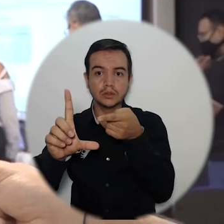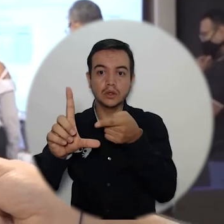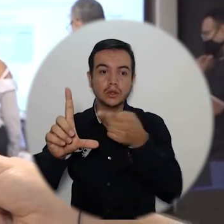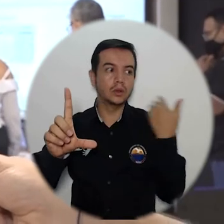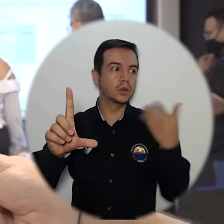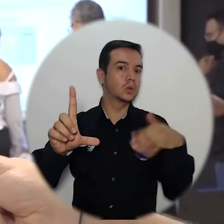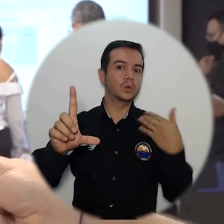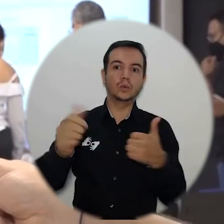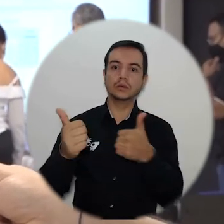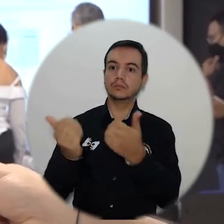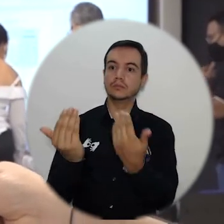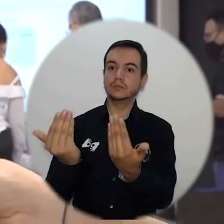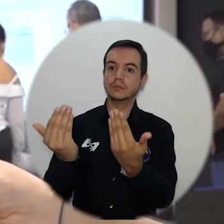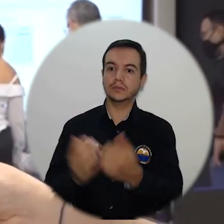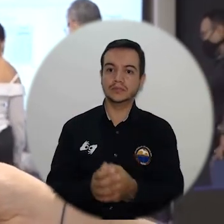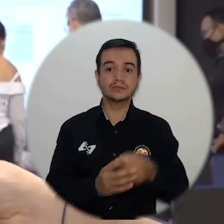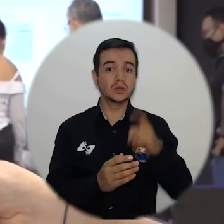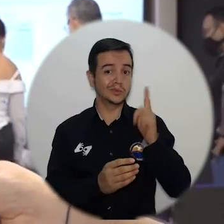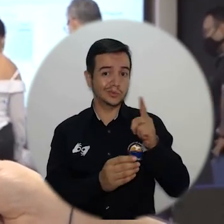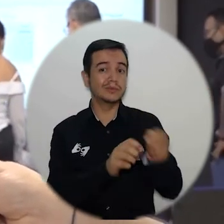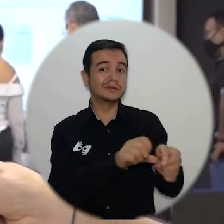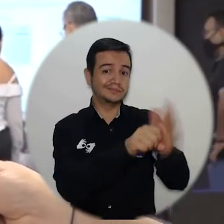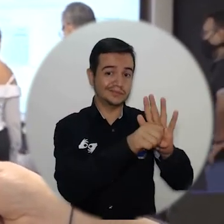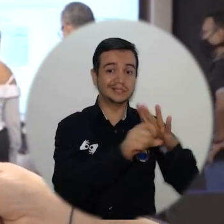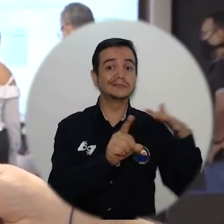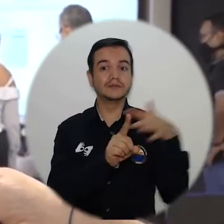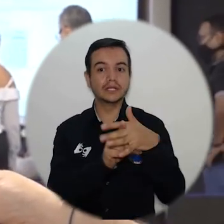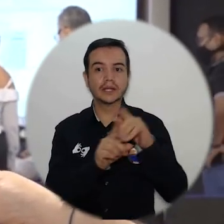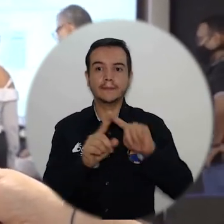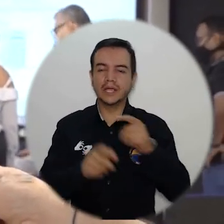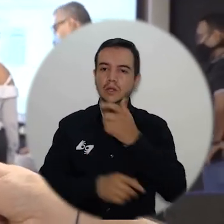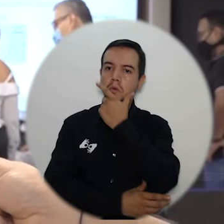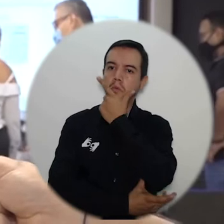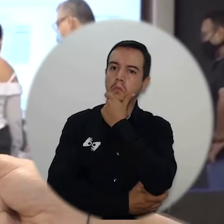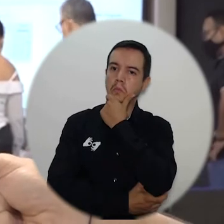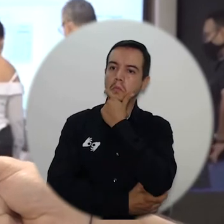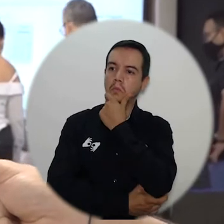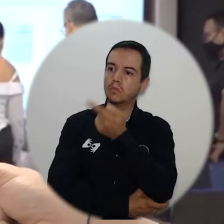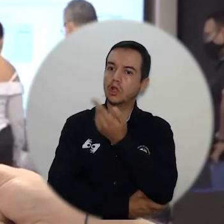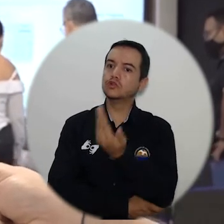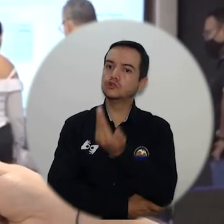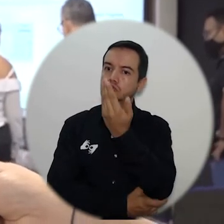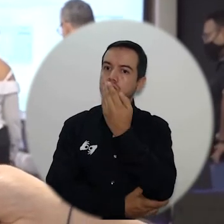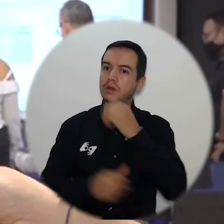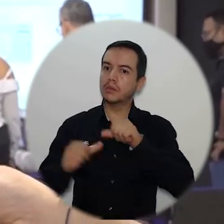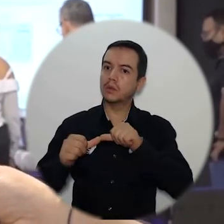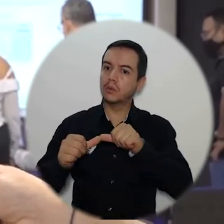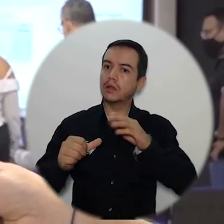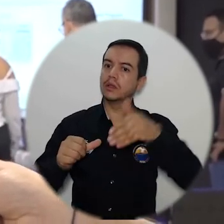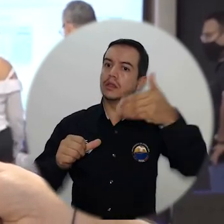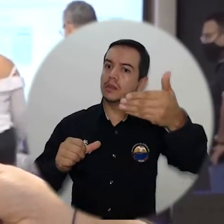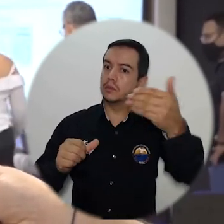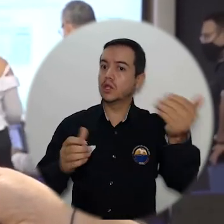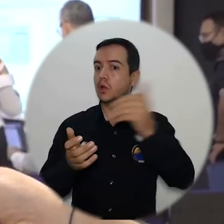que fue producto de la pandemia en estos momentos, pero que tenemos que pensar en instaurarlo, instalarlo en